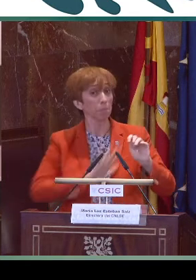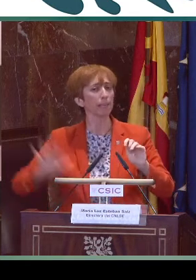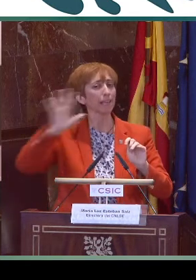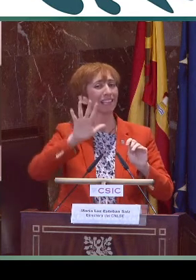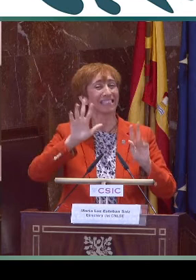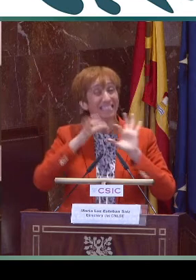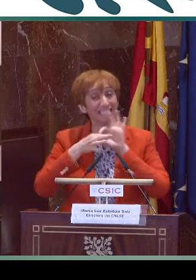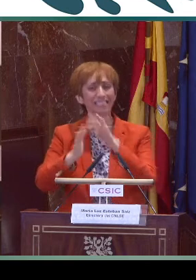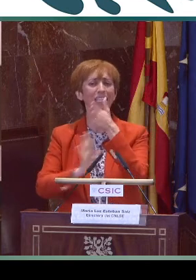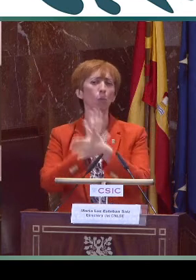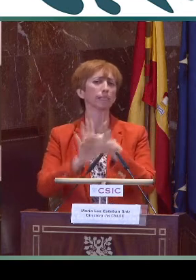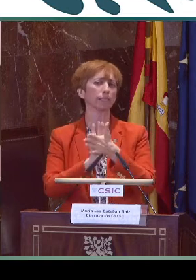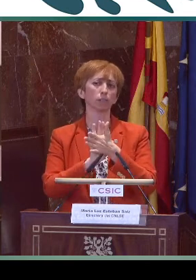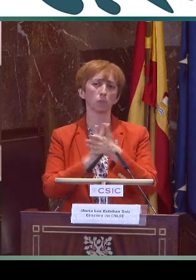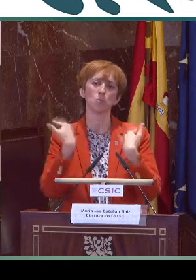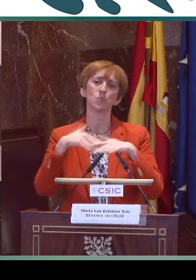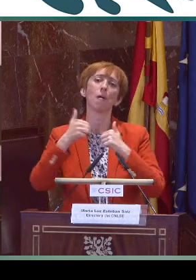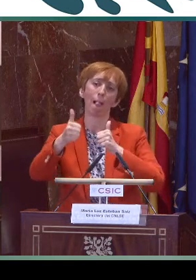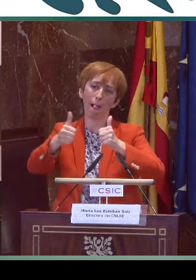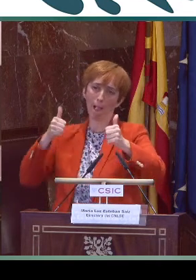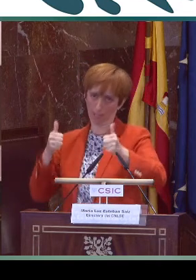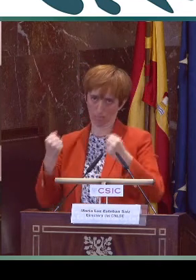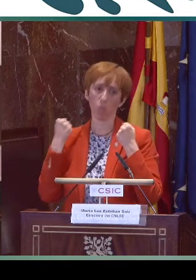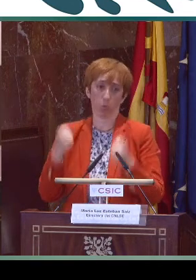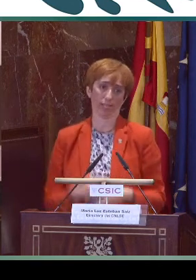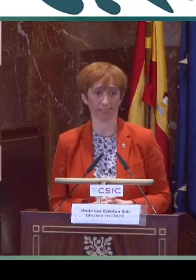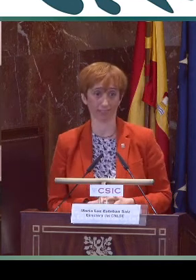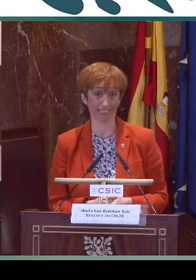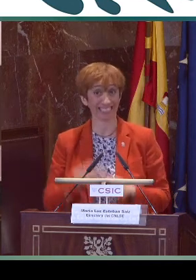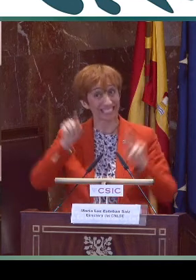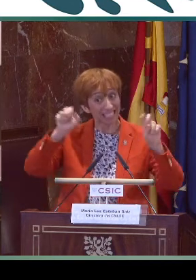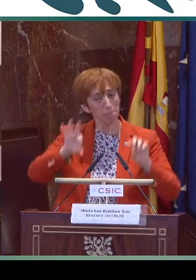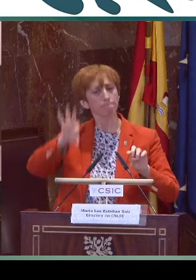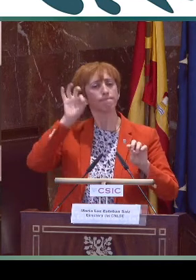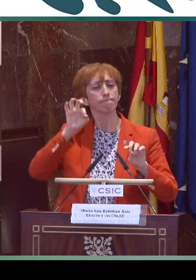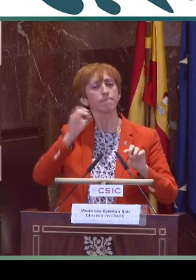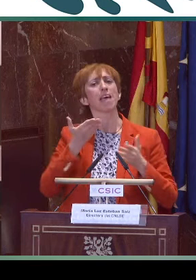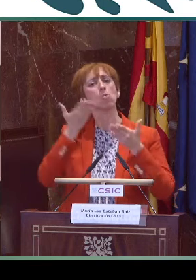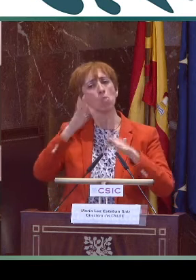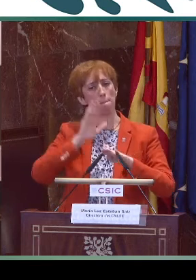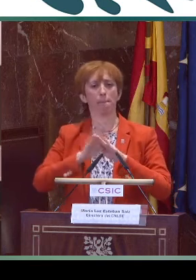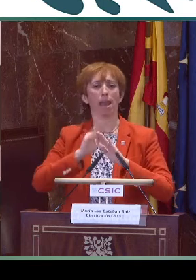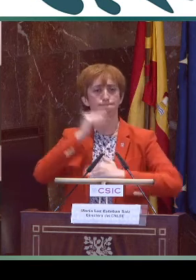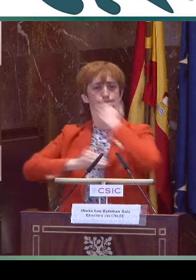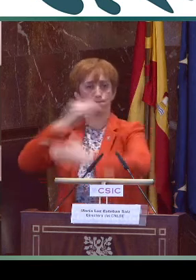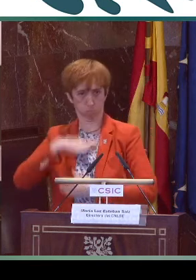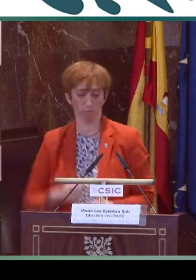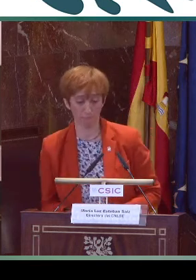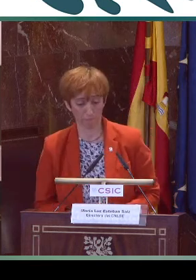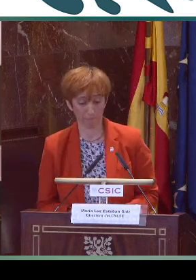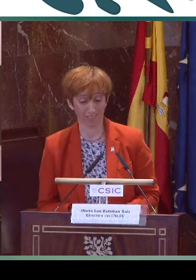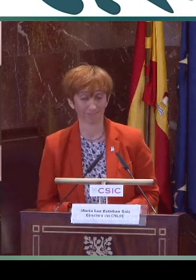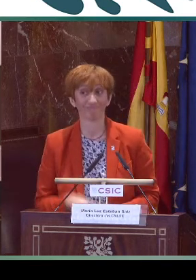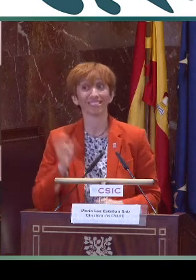barreras, específicamente en el ámbito educativo, en el que vemos que la lengua de signos no tiene el lugar que merece